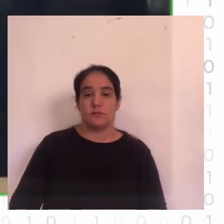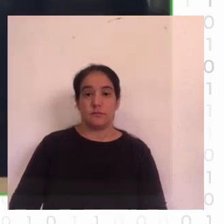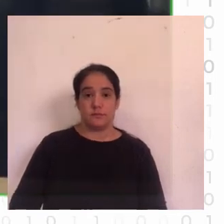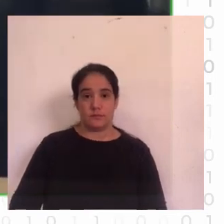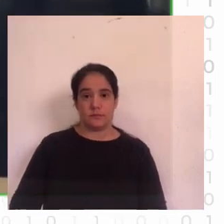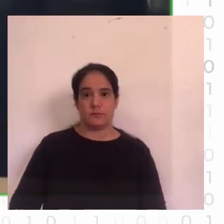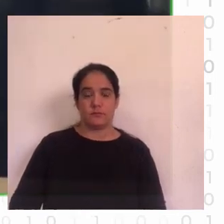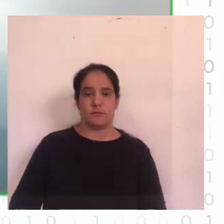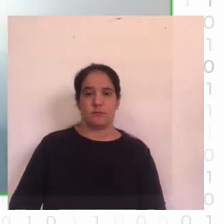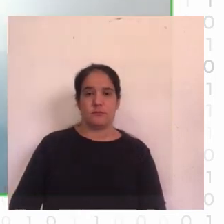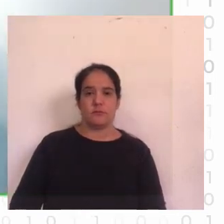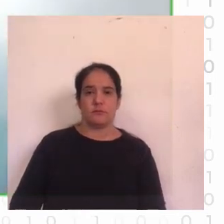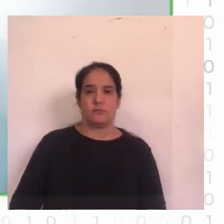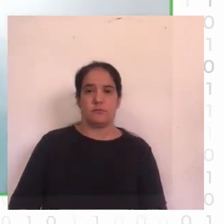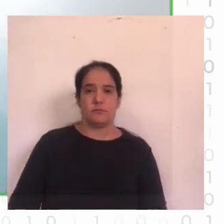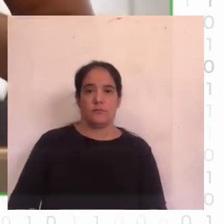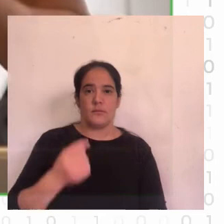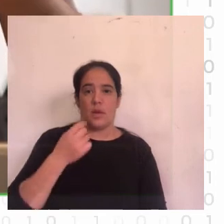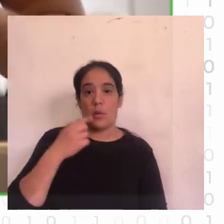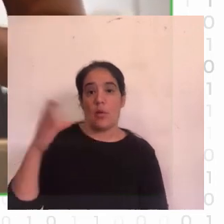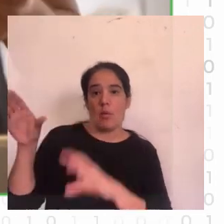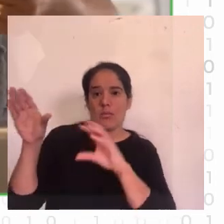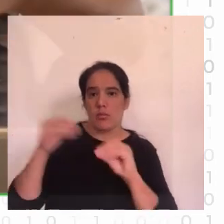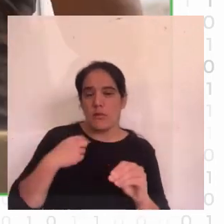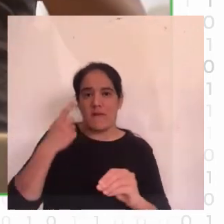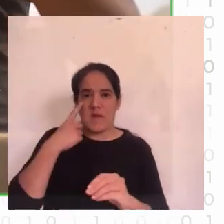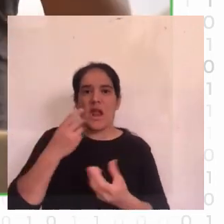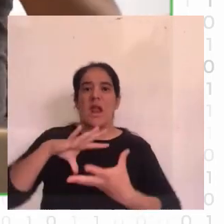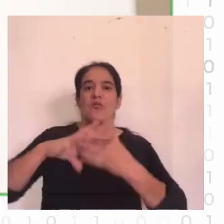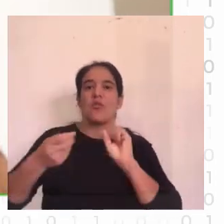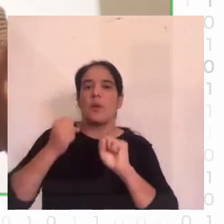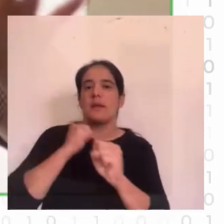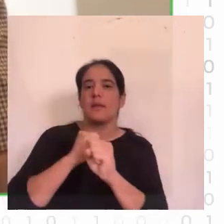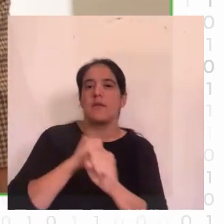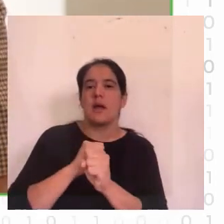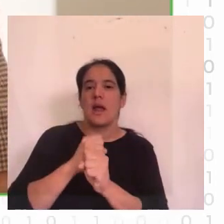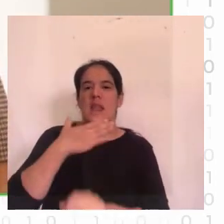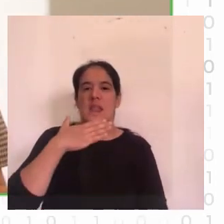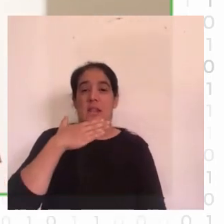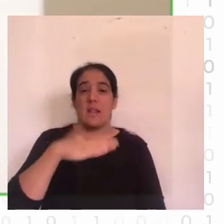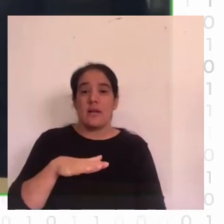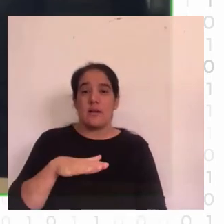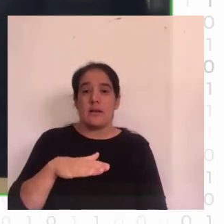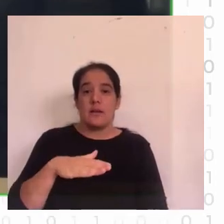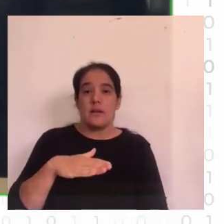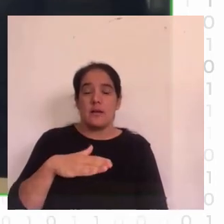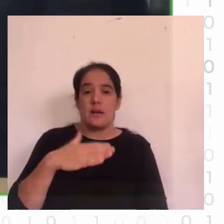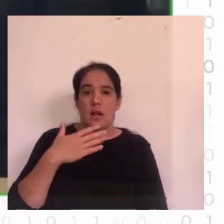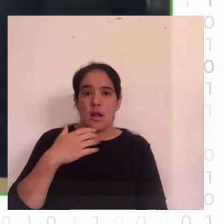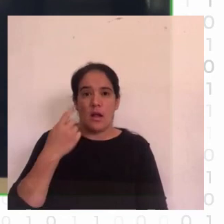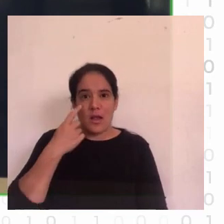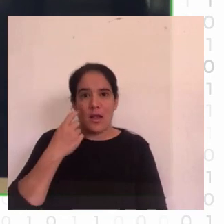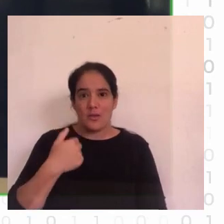Y haber trabajado con la gente del MIT, ver cómo ellos trabajan Entender, también como que me dijo, está así, estoy pronto Estoy pronto para